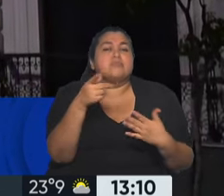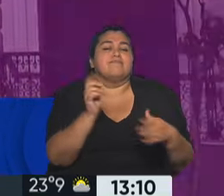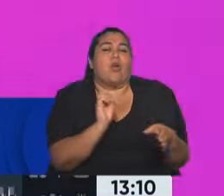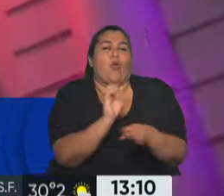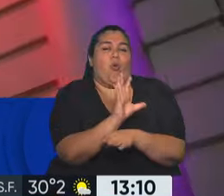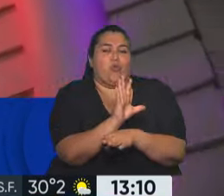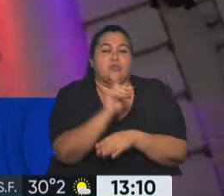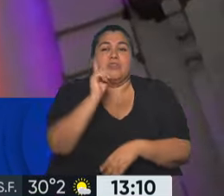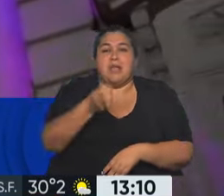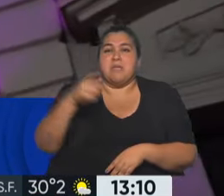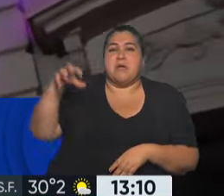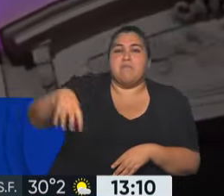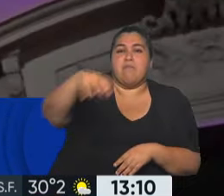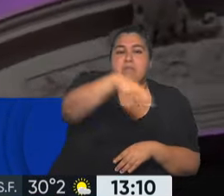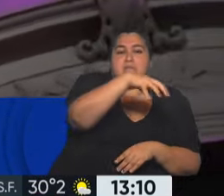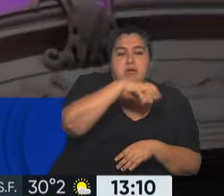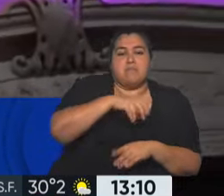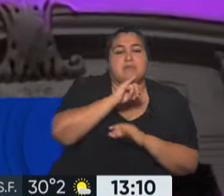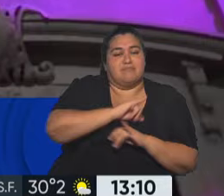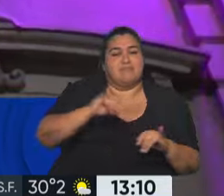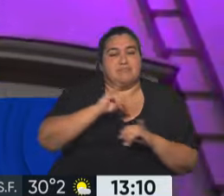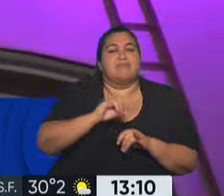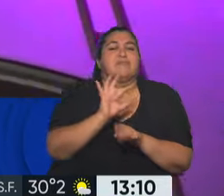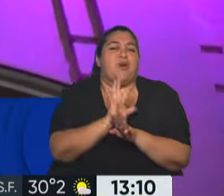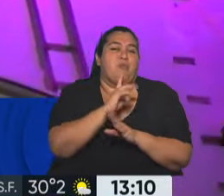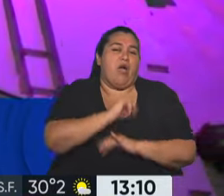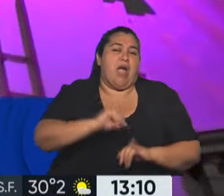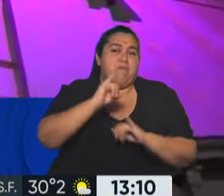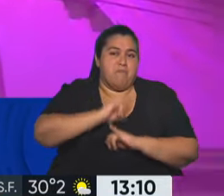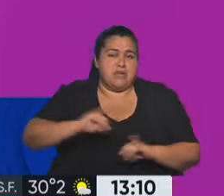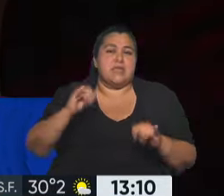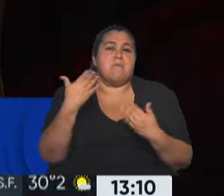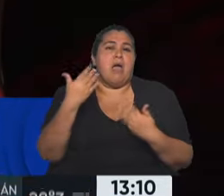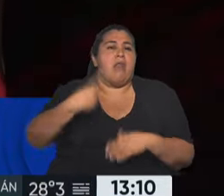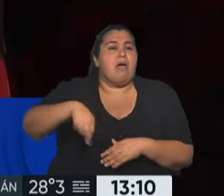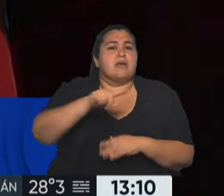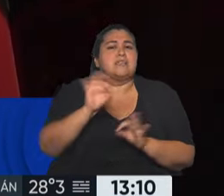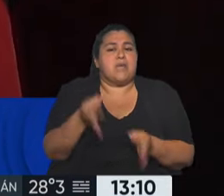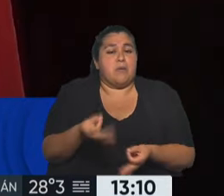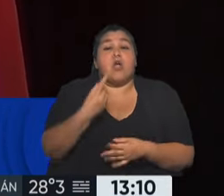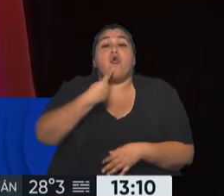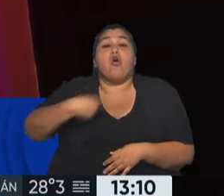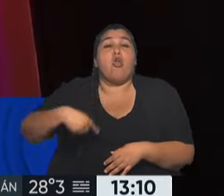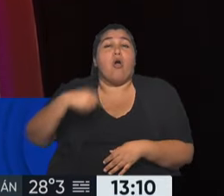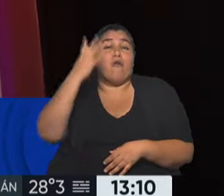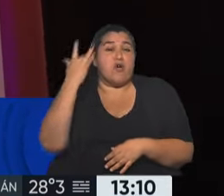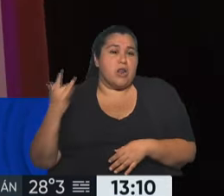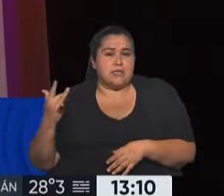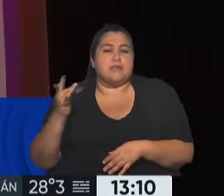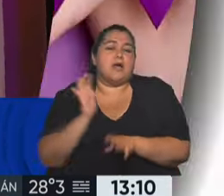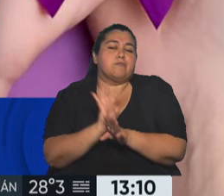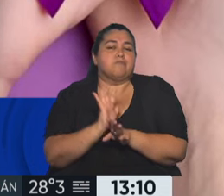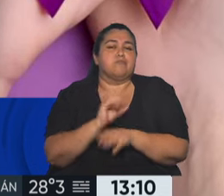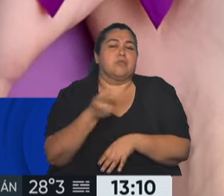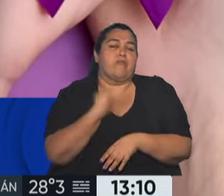diferentes territorios también se están haciendo estas campañas para que se sepa que el color violeta nos representa a todas las personas con